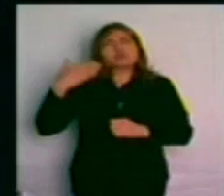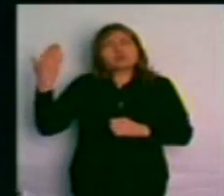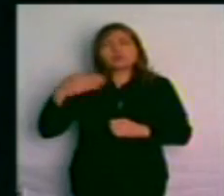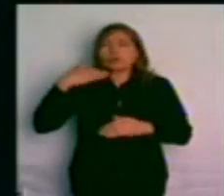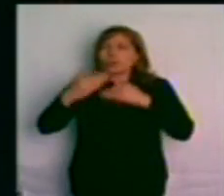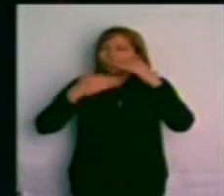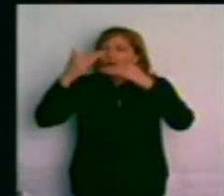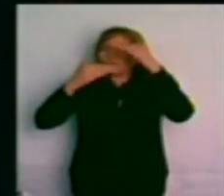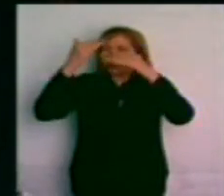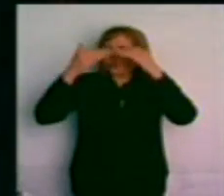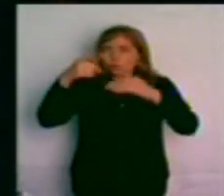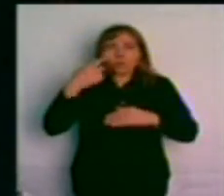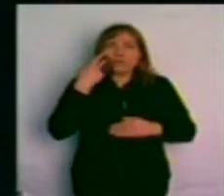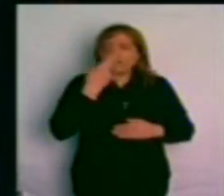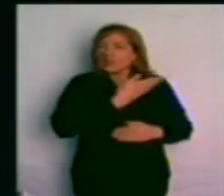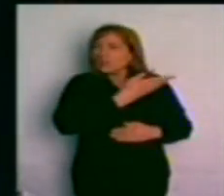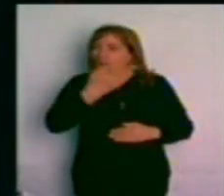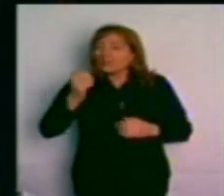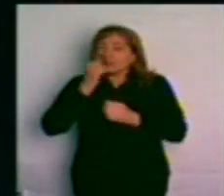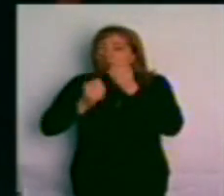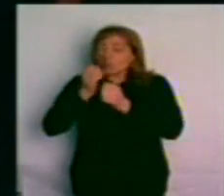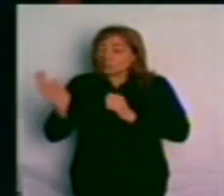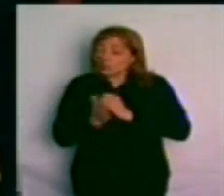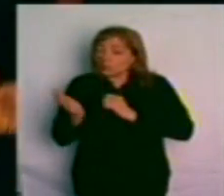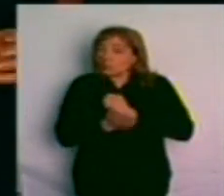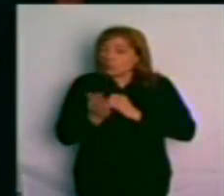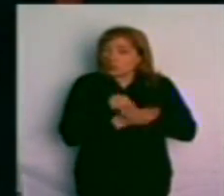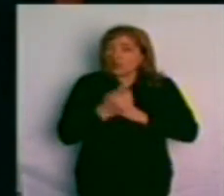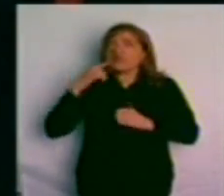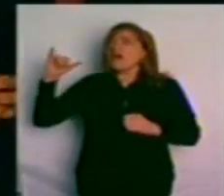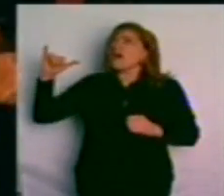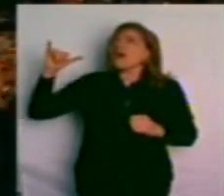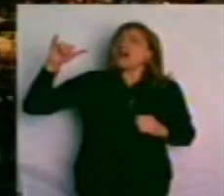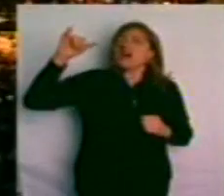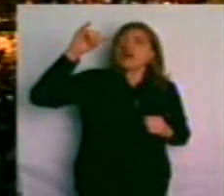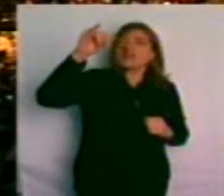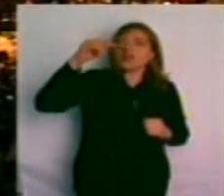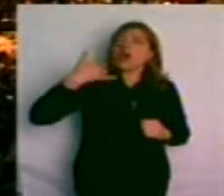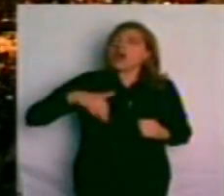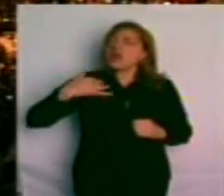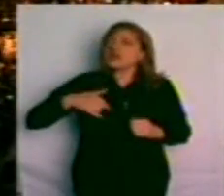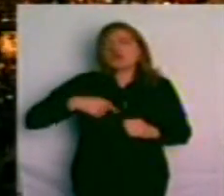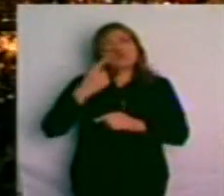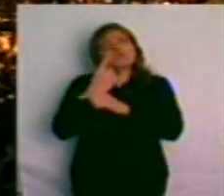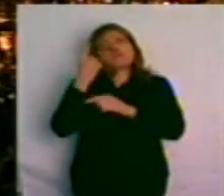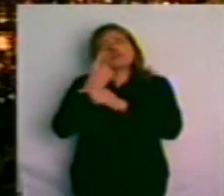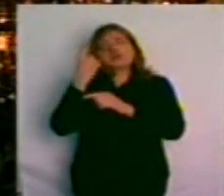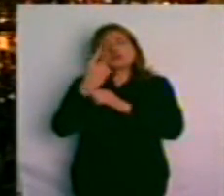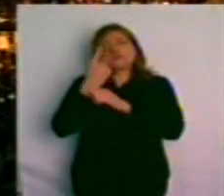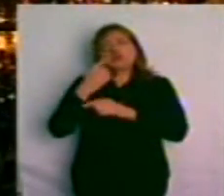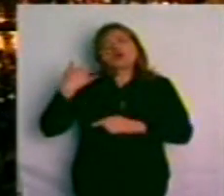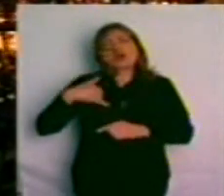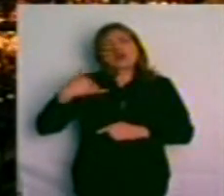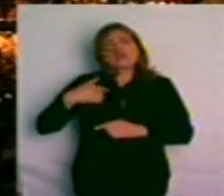el desarrollo de la industria aeronáutica. La Argentina fue uno de los primeros países del mundo